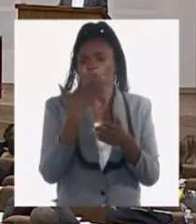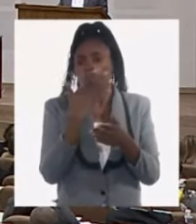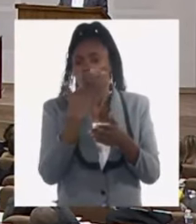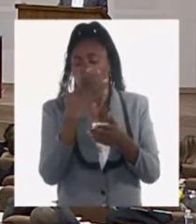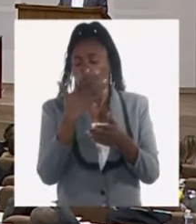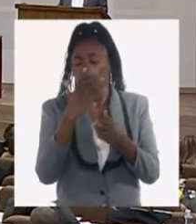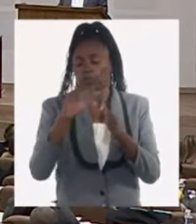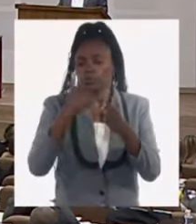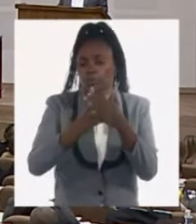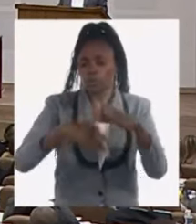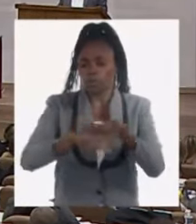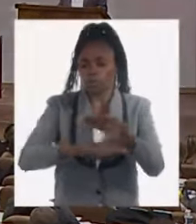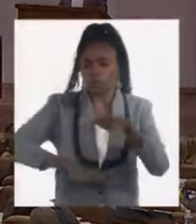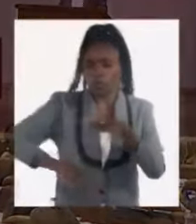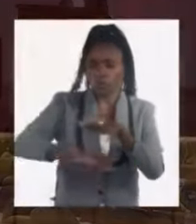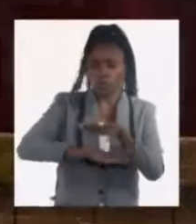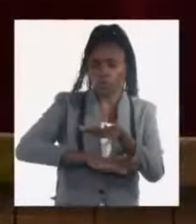de base